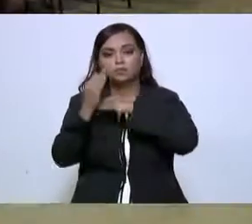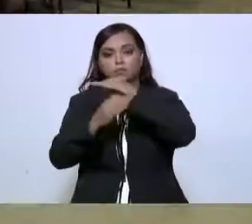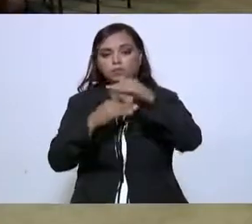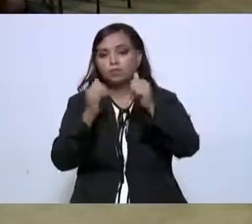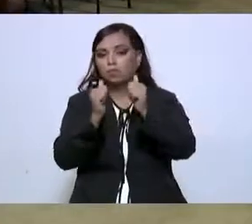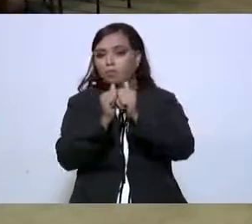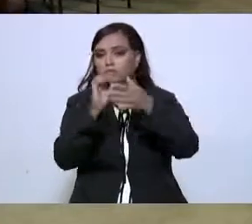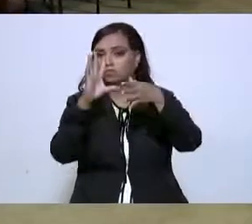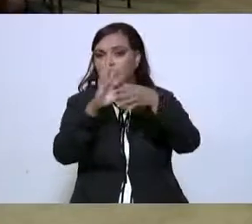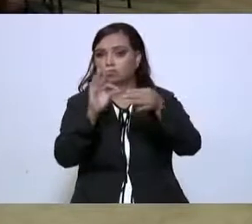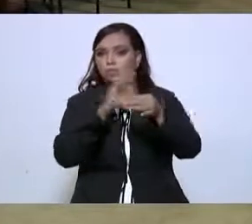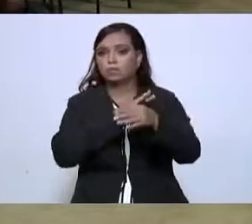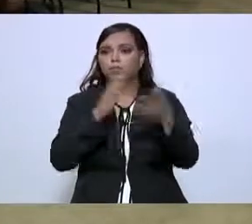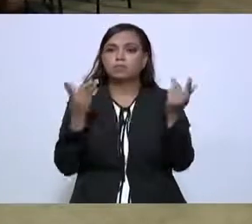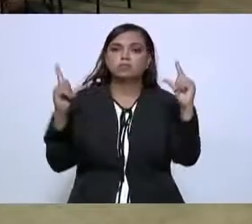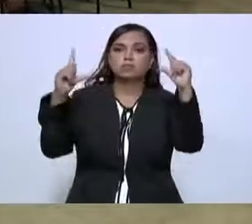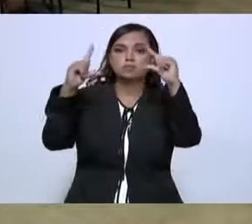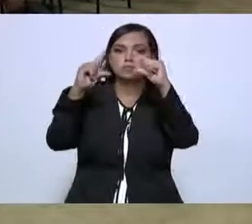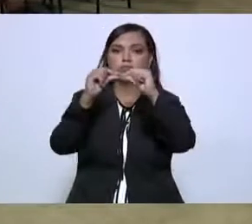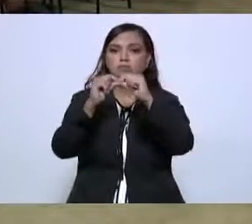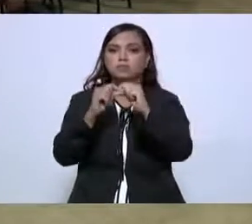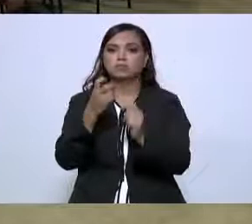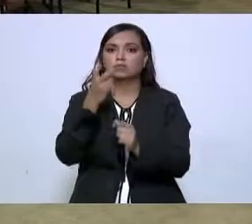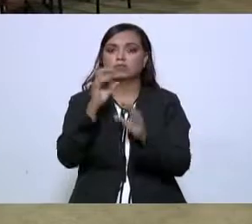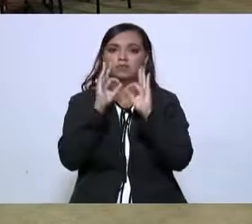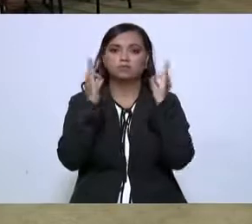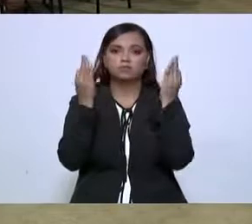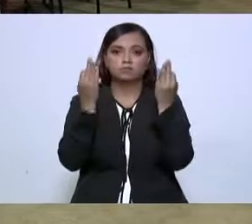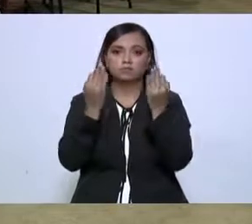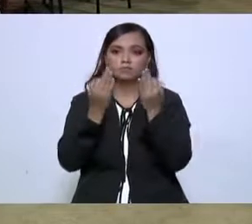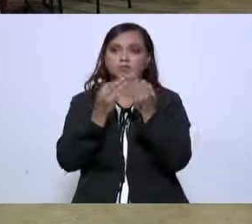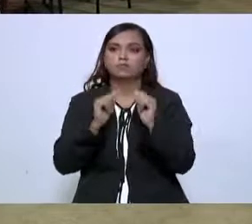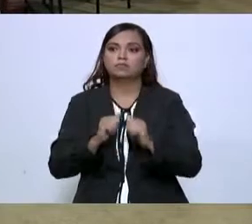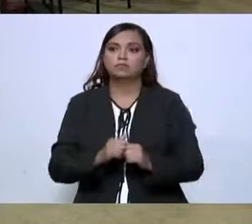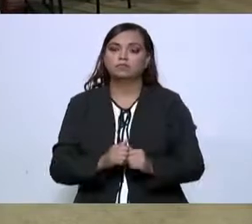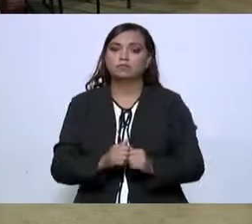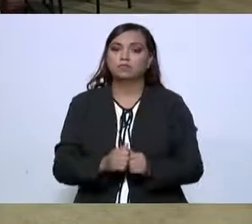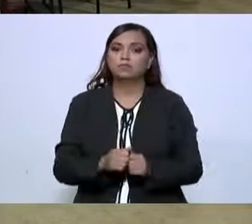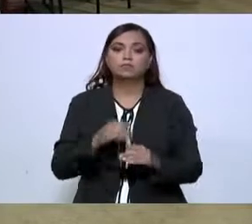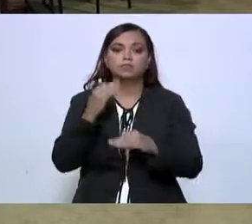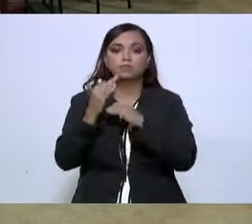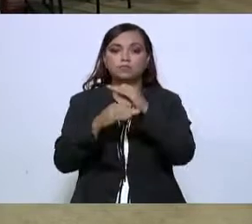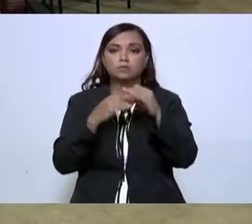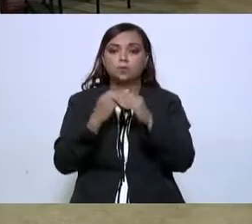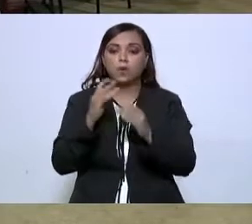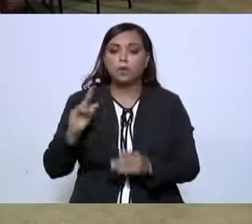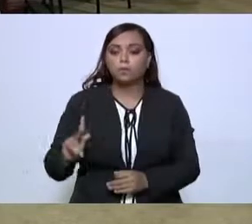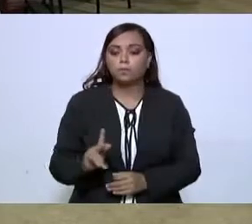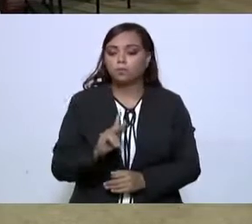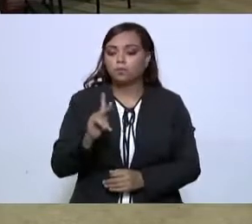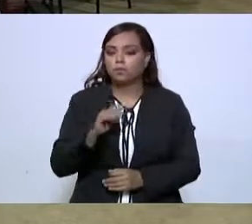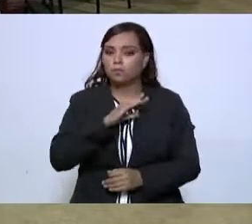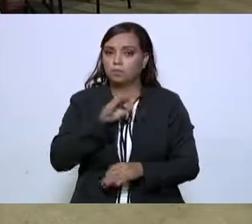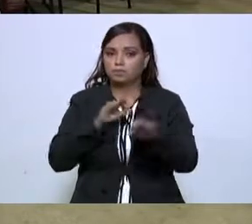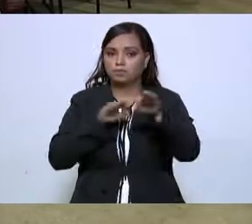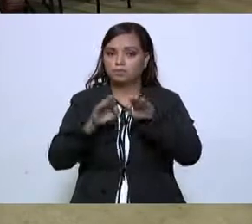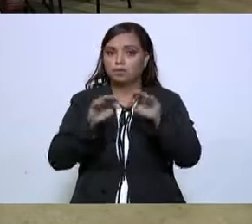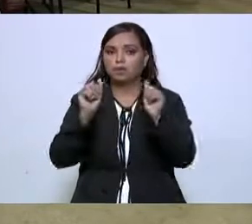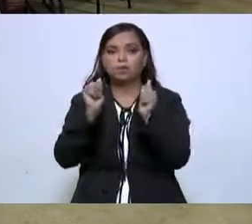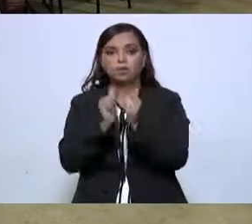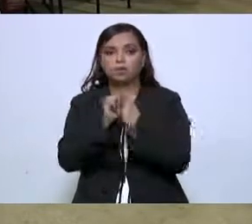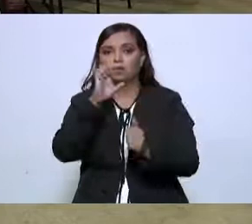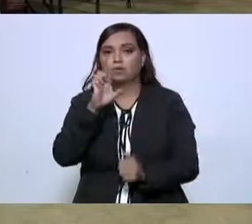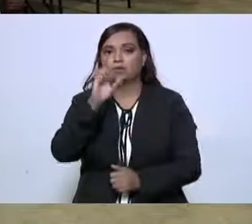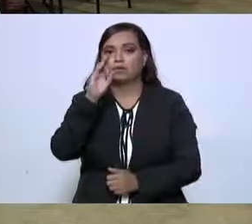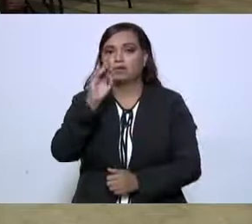anterior puede resumirse de esta manera que lo público funcione con eficacia